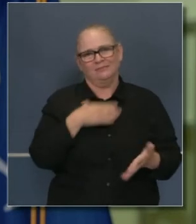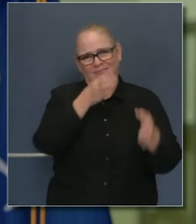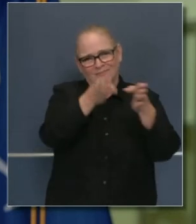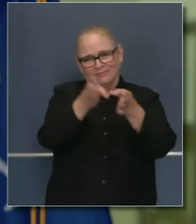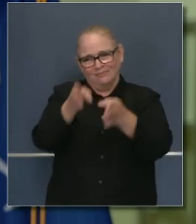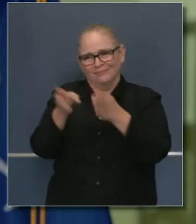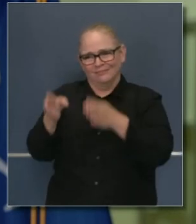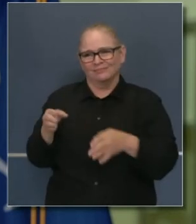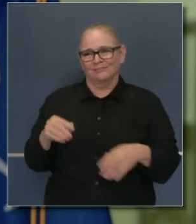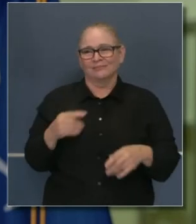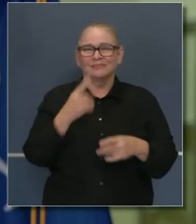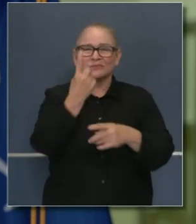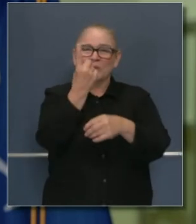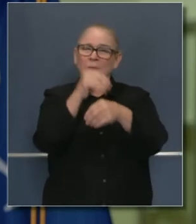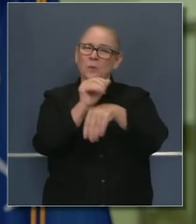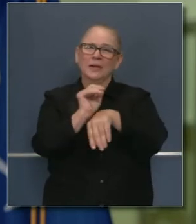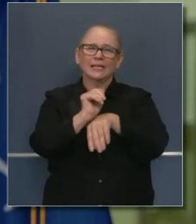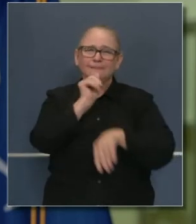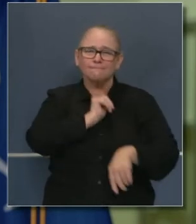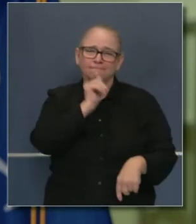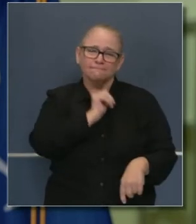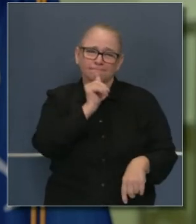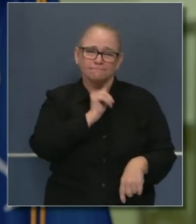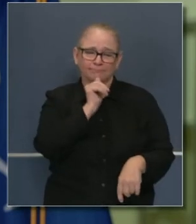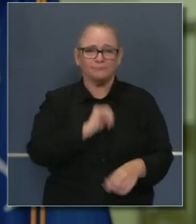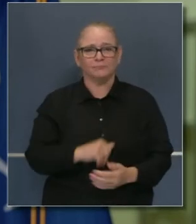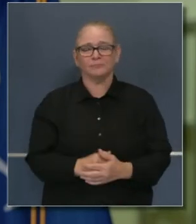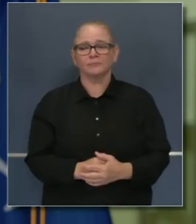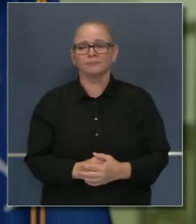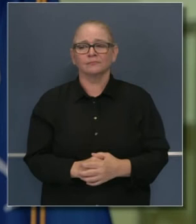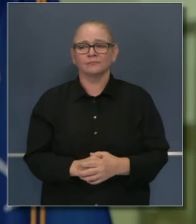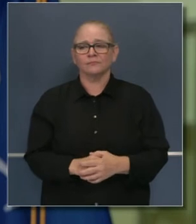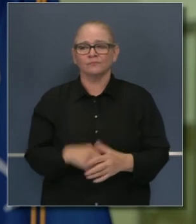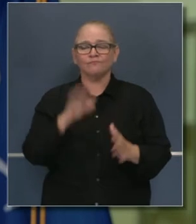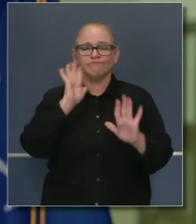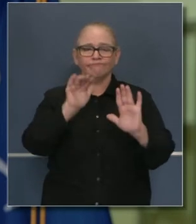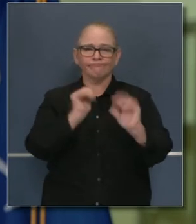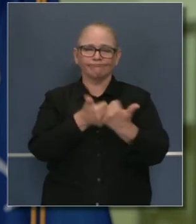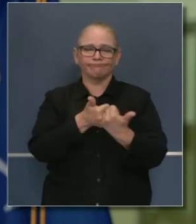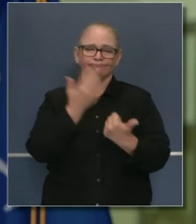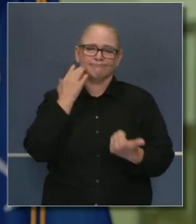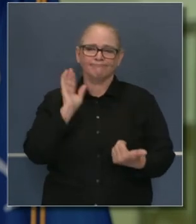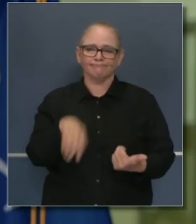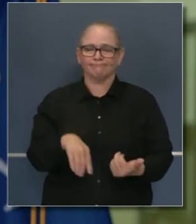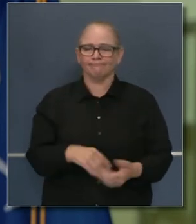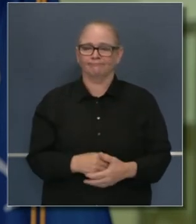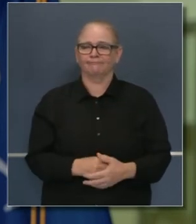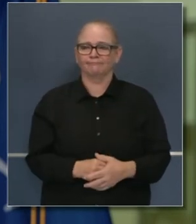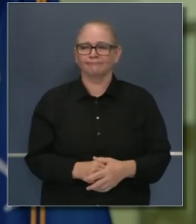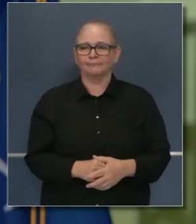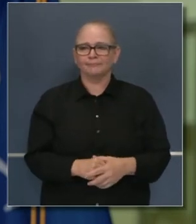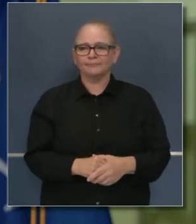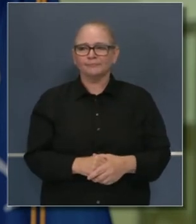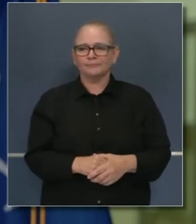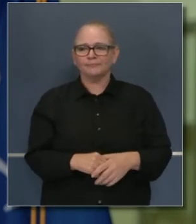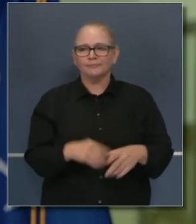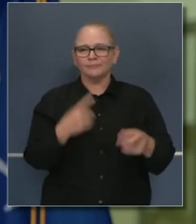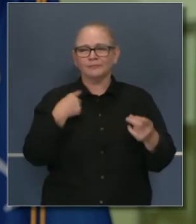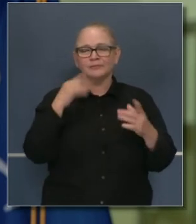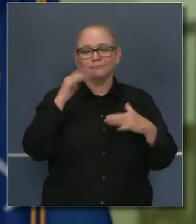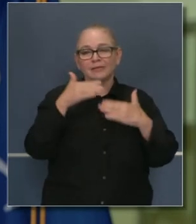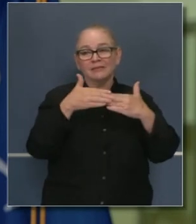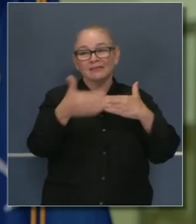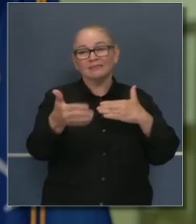todos a esta última noche que será de mayor reto como las